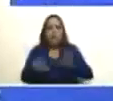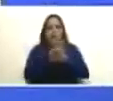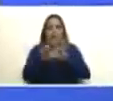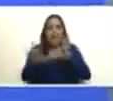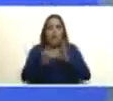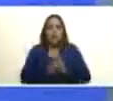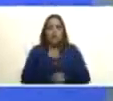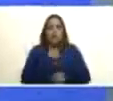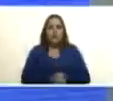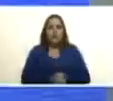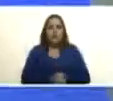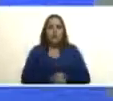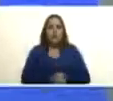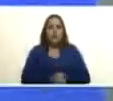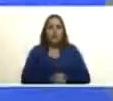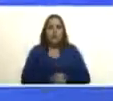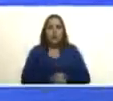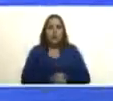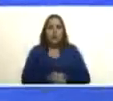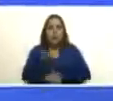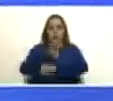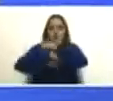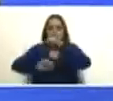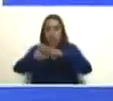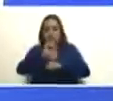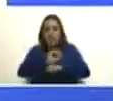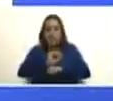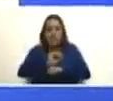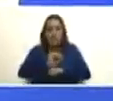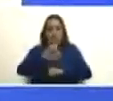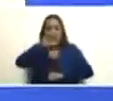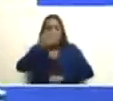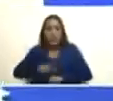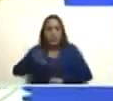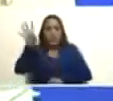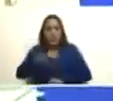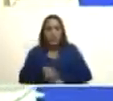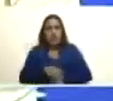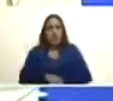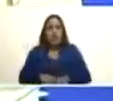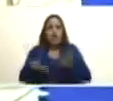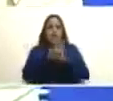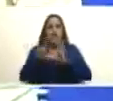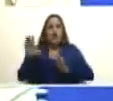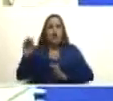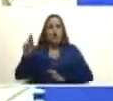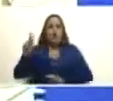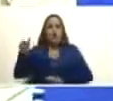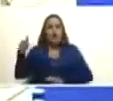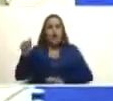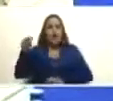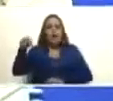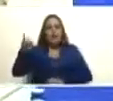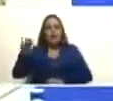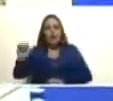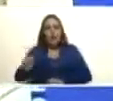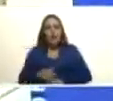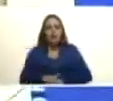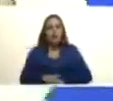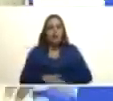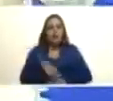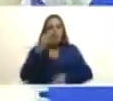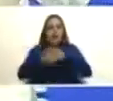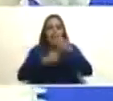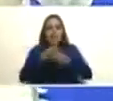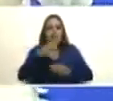orgánica por la defensa de la Guayana Esequiba ley orgánica para regular la creación